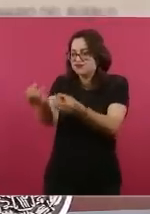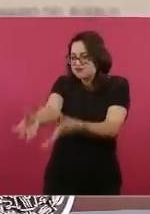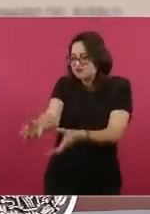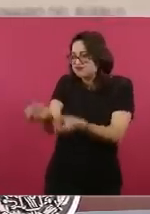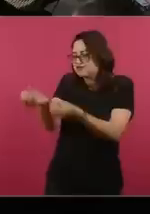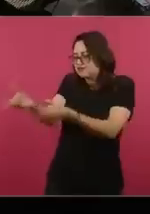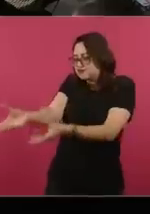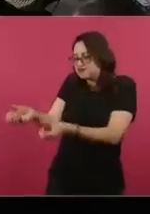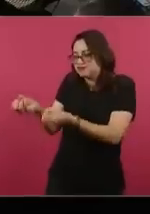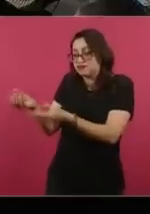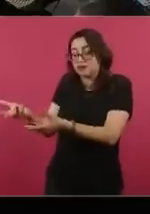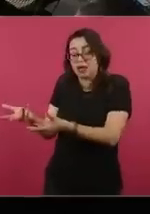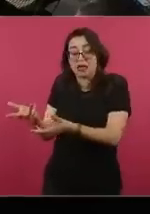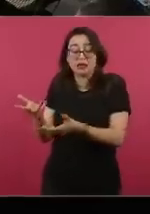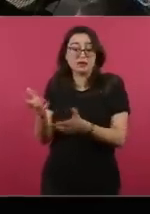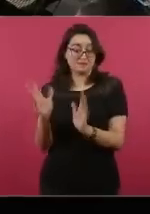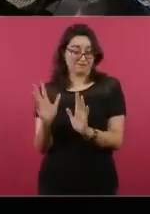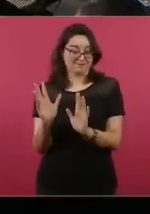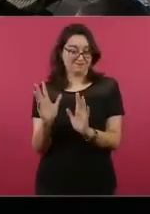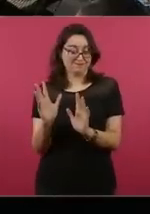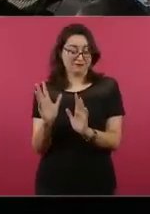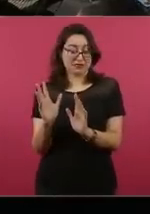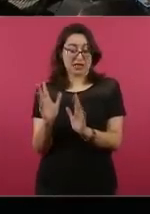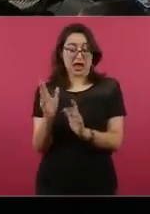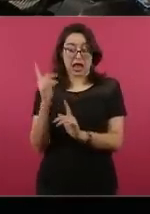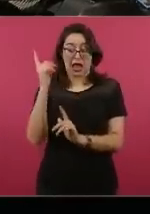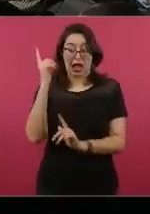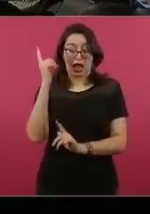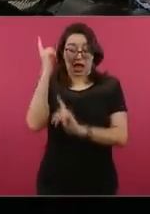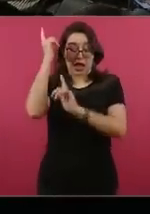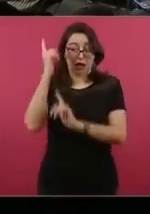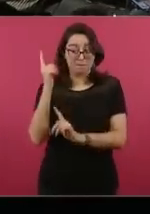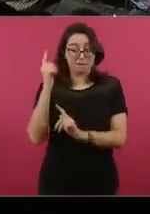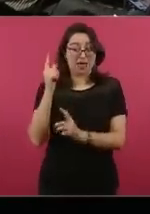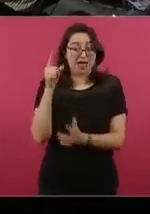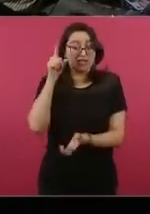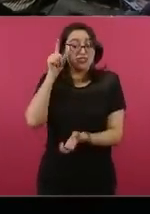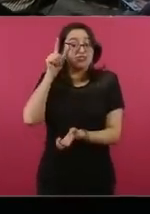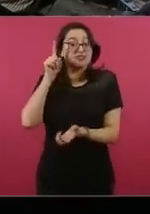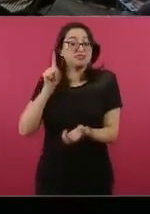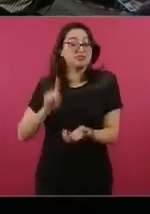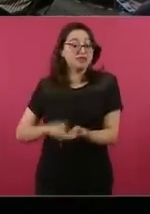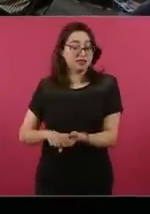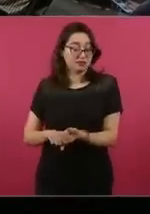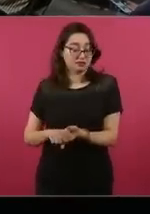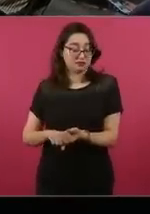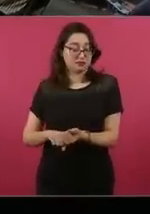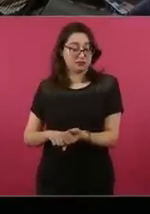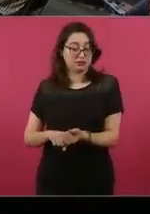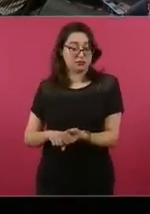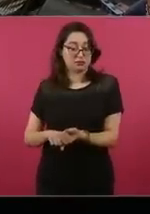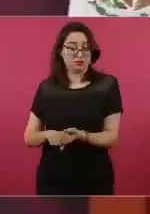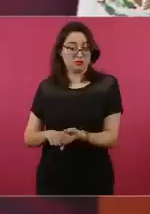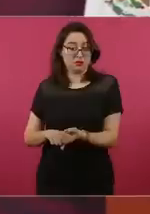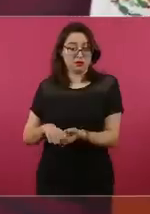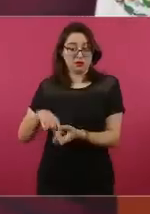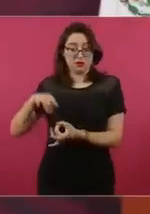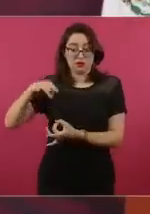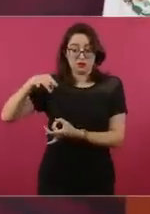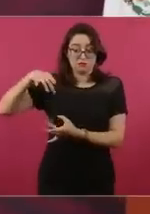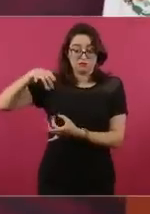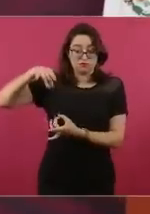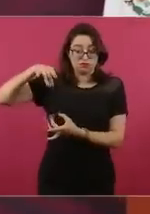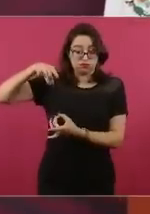tenían